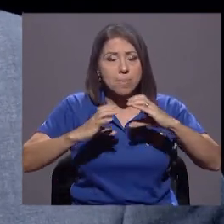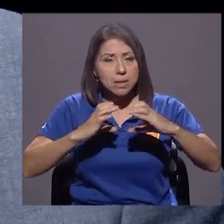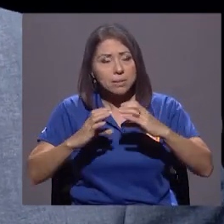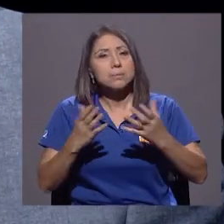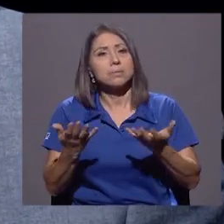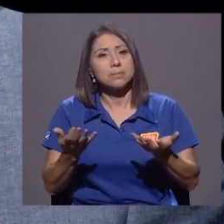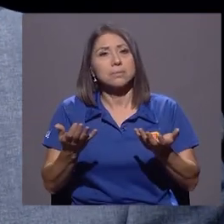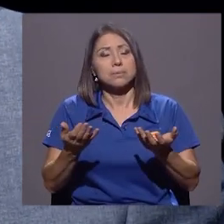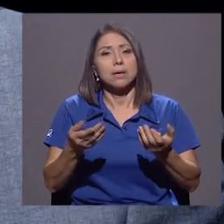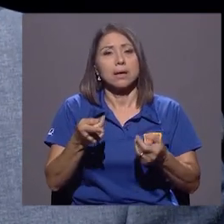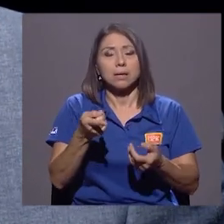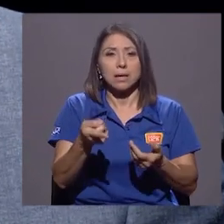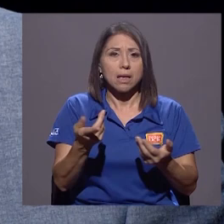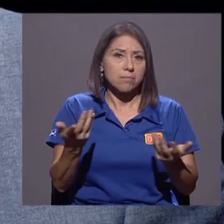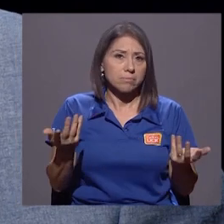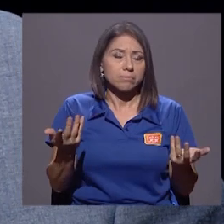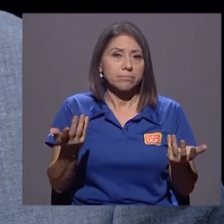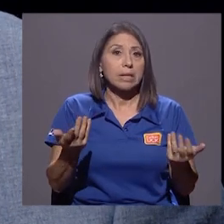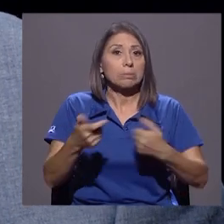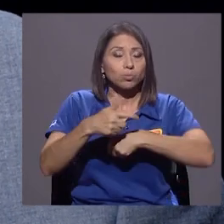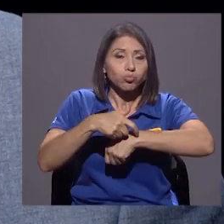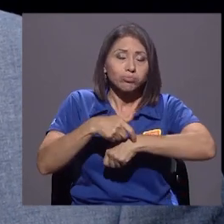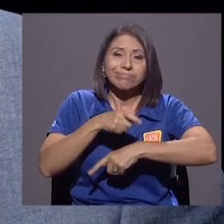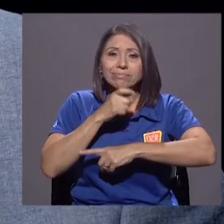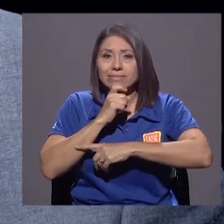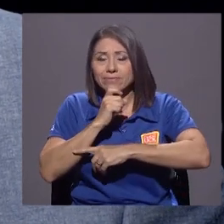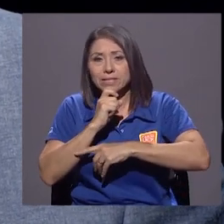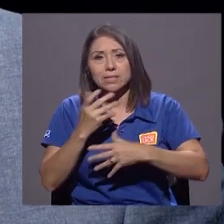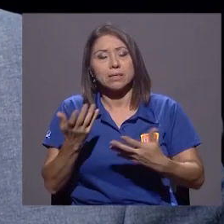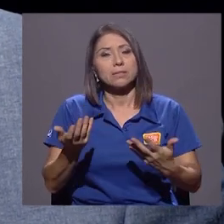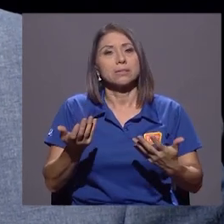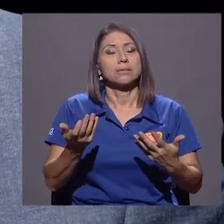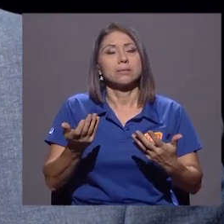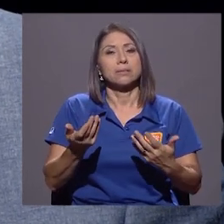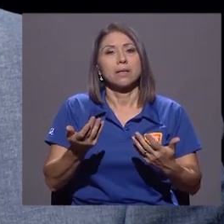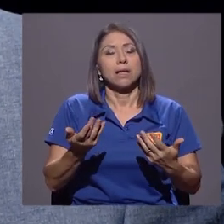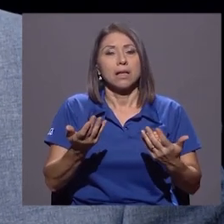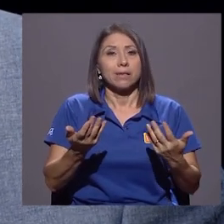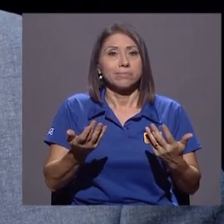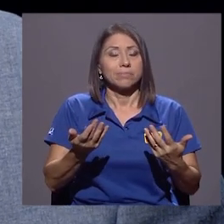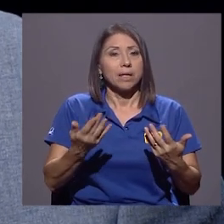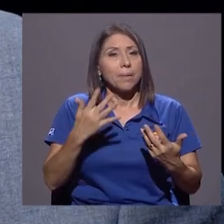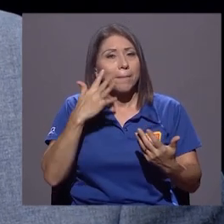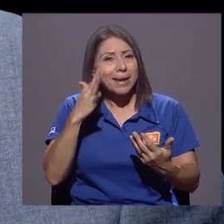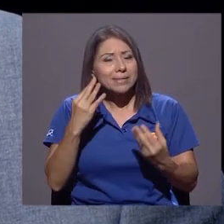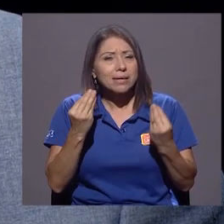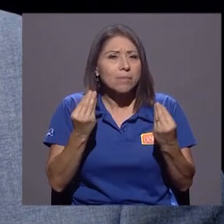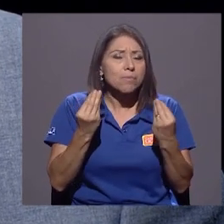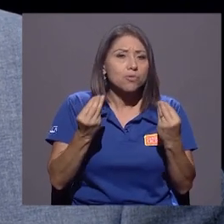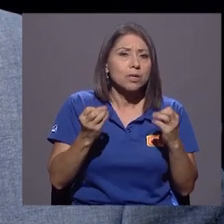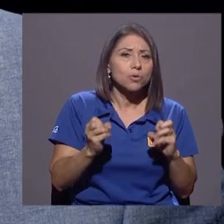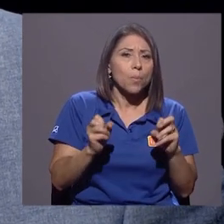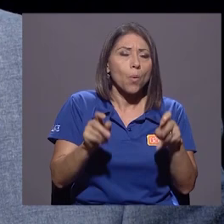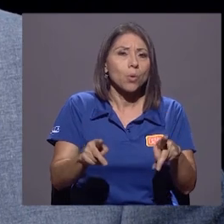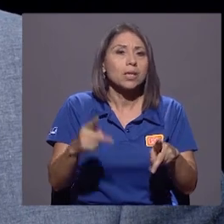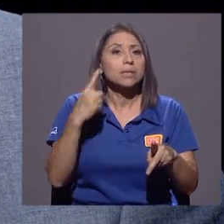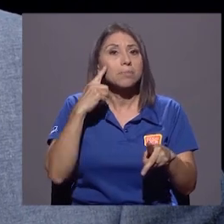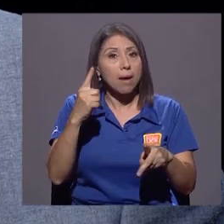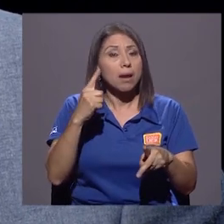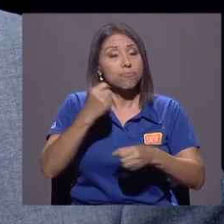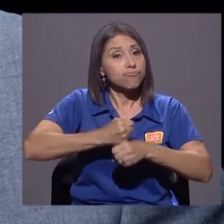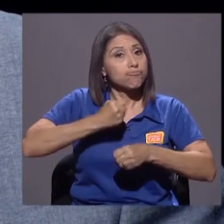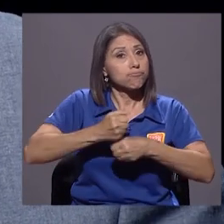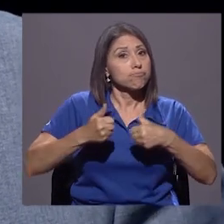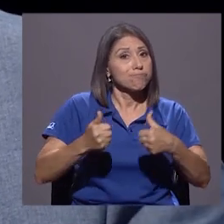una prensa que pasa momentos difíciles y donde parece que hay muchas oportunidades para hacer buen